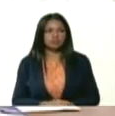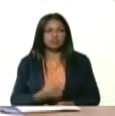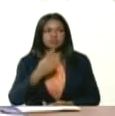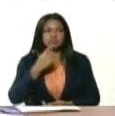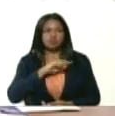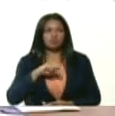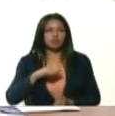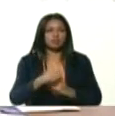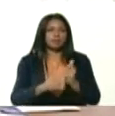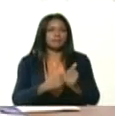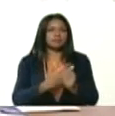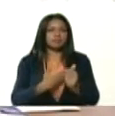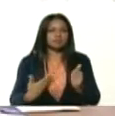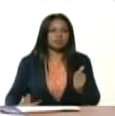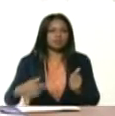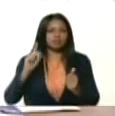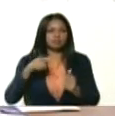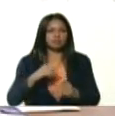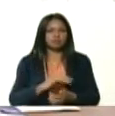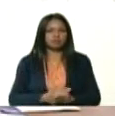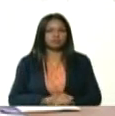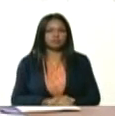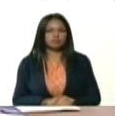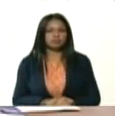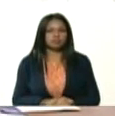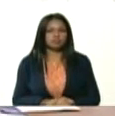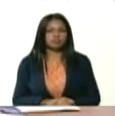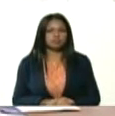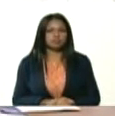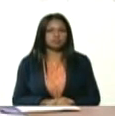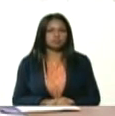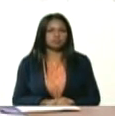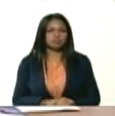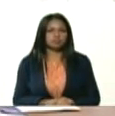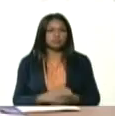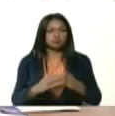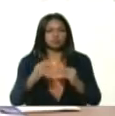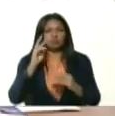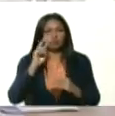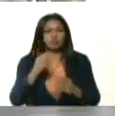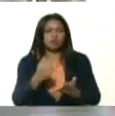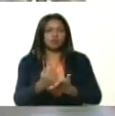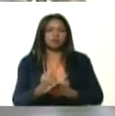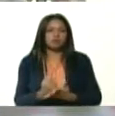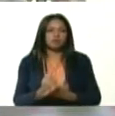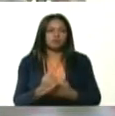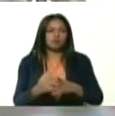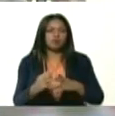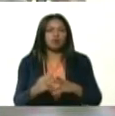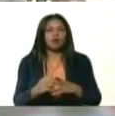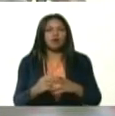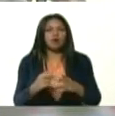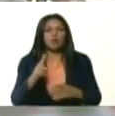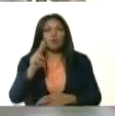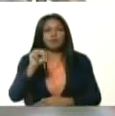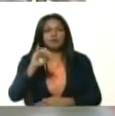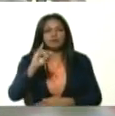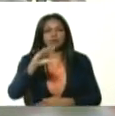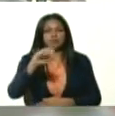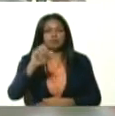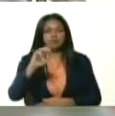vicepresidenta. Todo lo que tiene que ver con la ayuda de la UNICEF, la OPS,